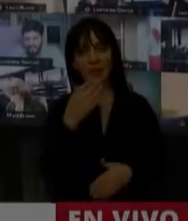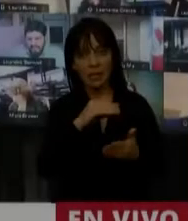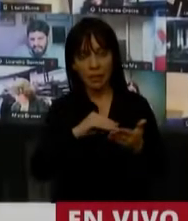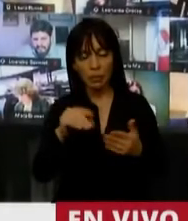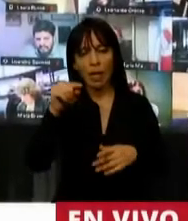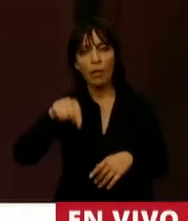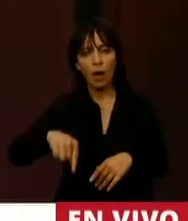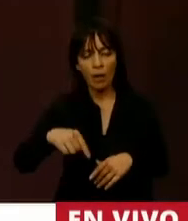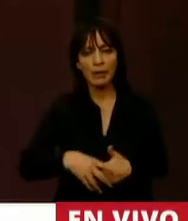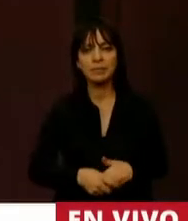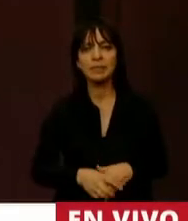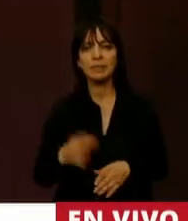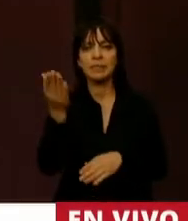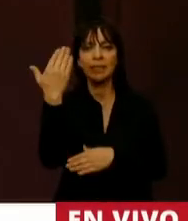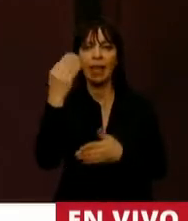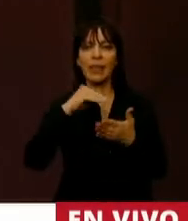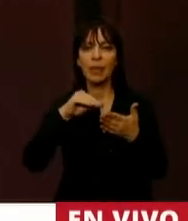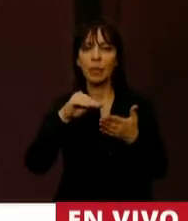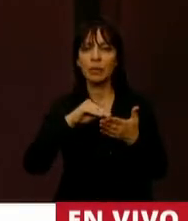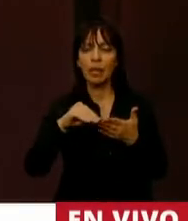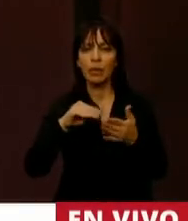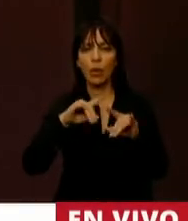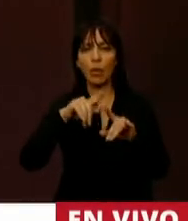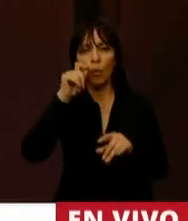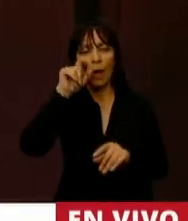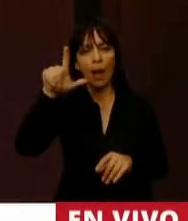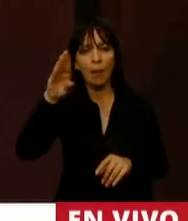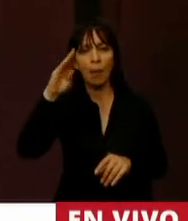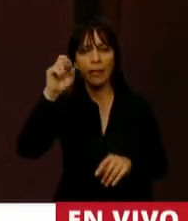En el uso de la palabra, el diputado Huelbach.